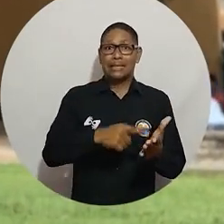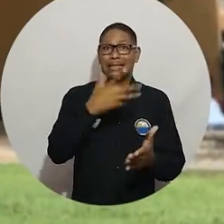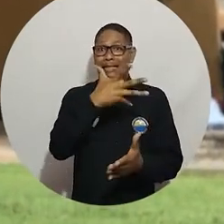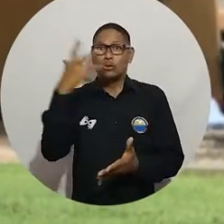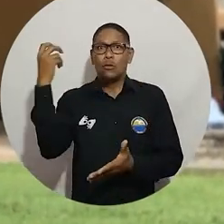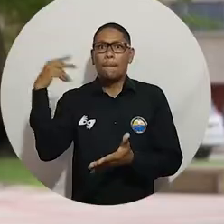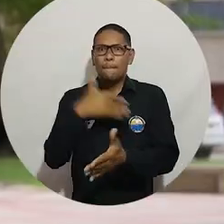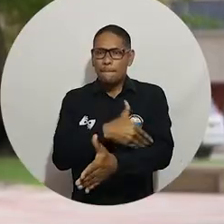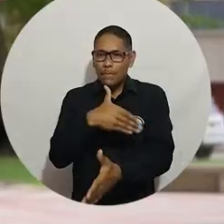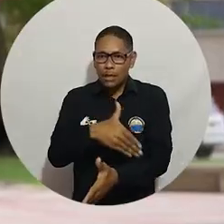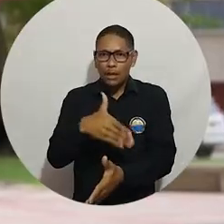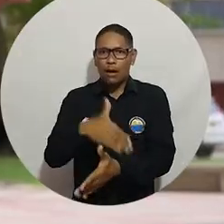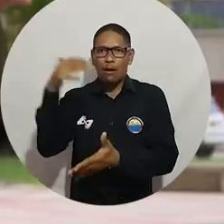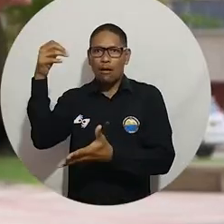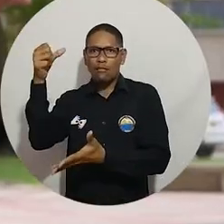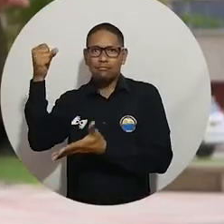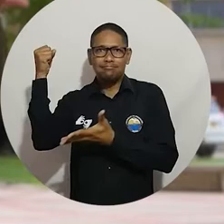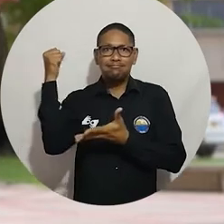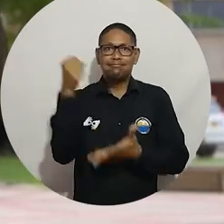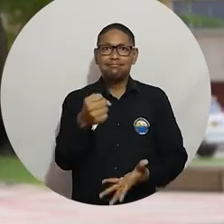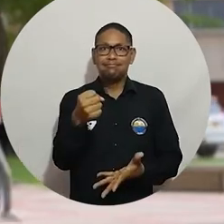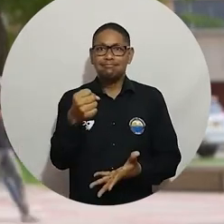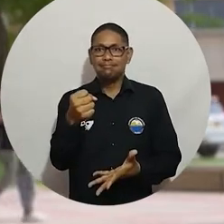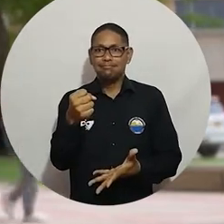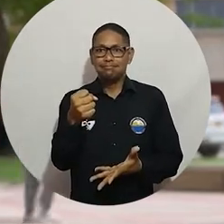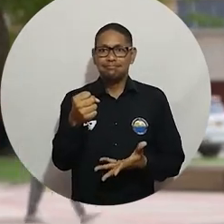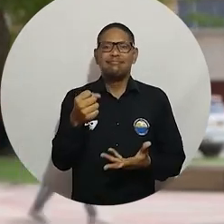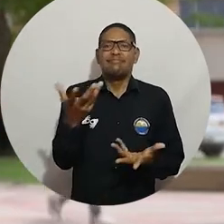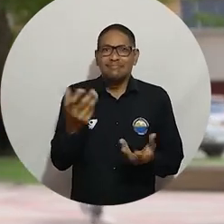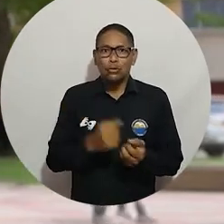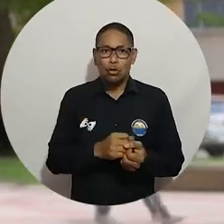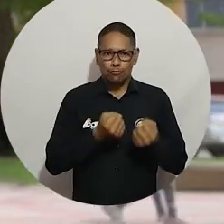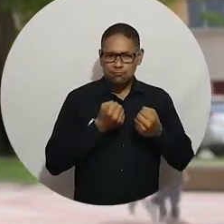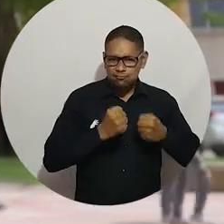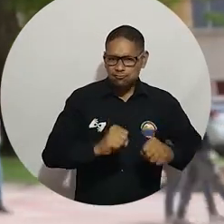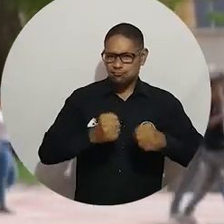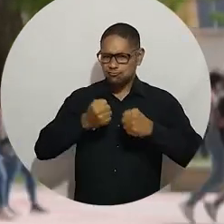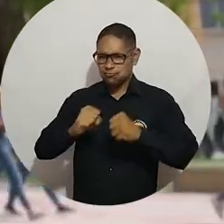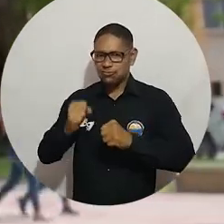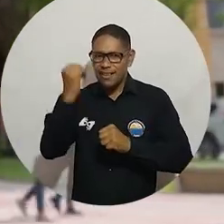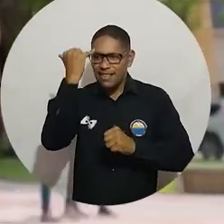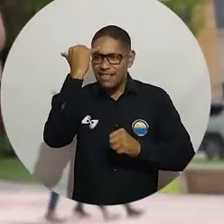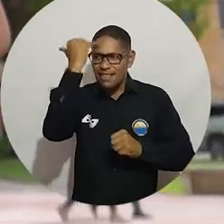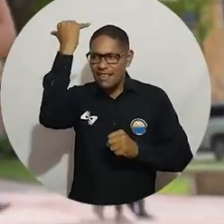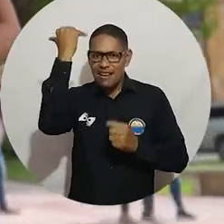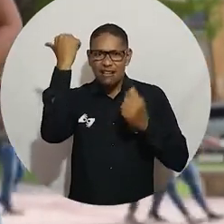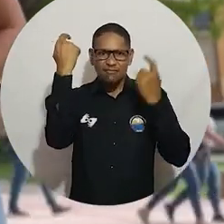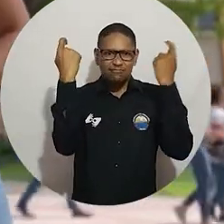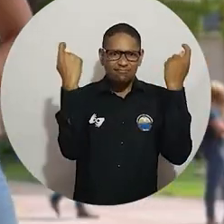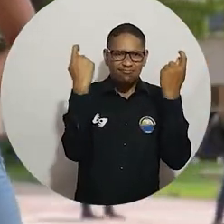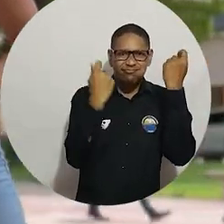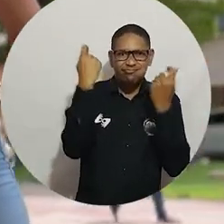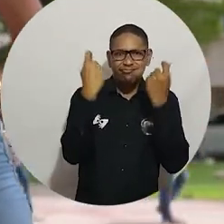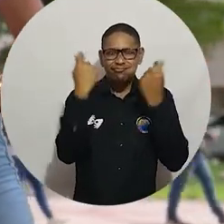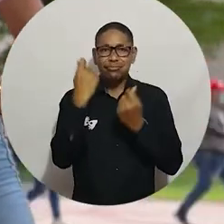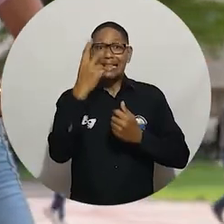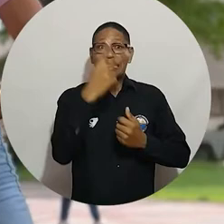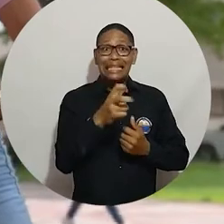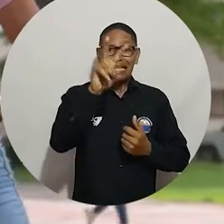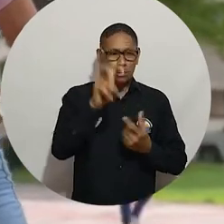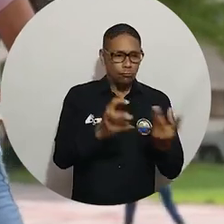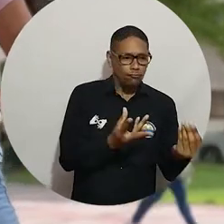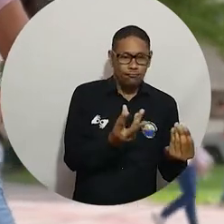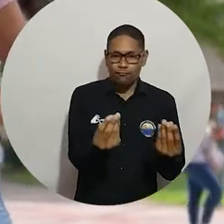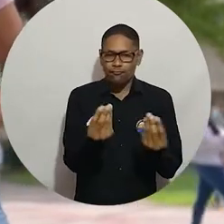emprendedores. Nuestra Casa de Estudios Superiores le sigue apostando al emprendimiento e innovación como herramientas para el